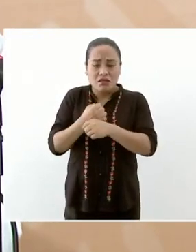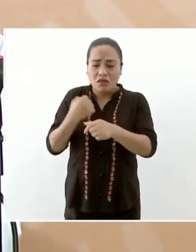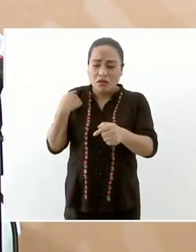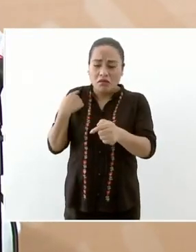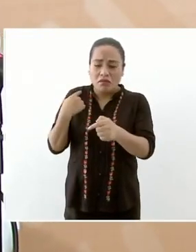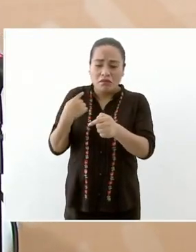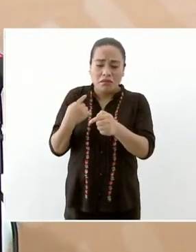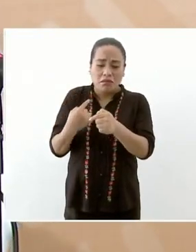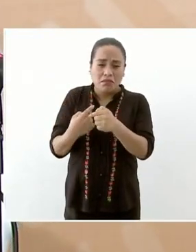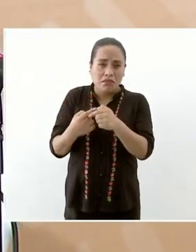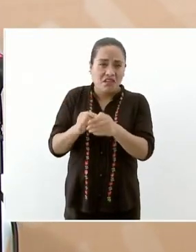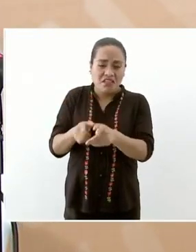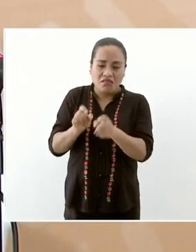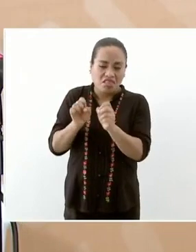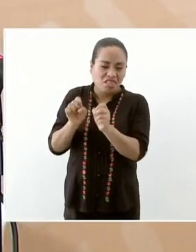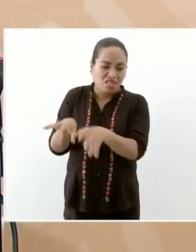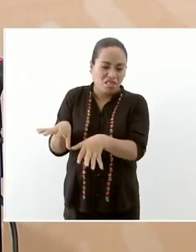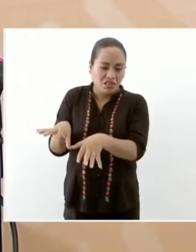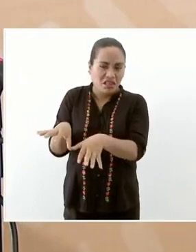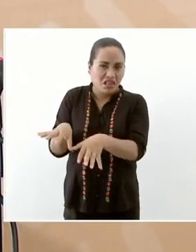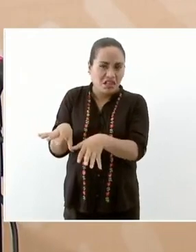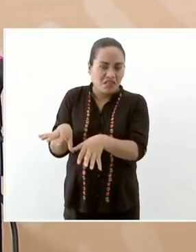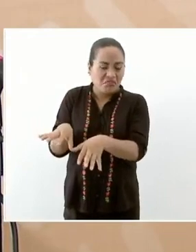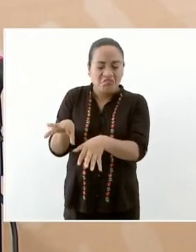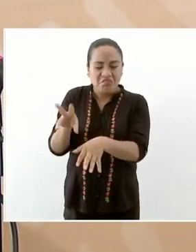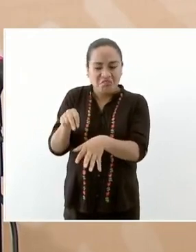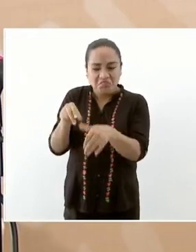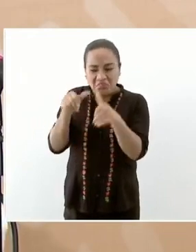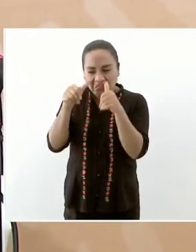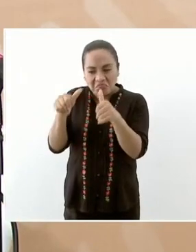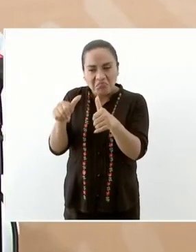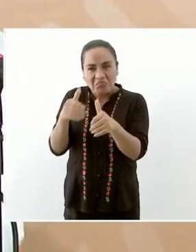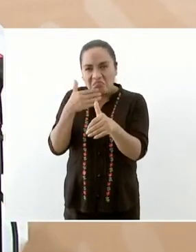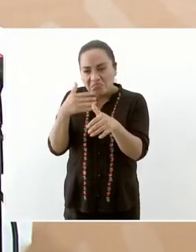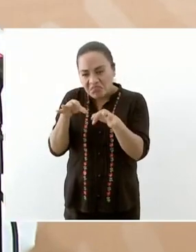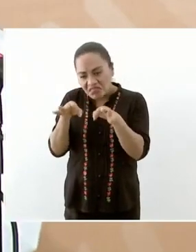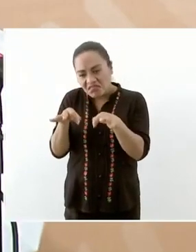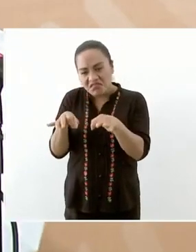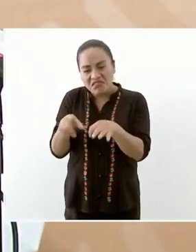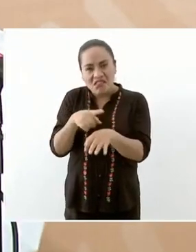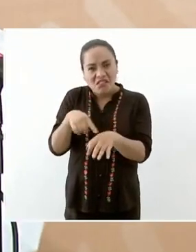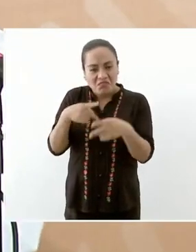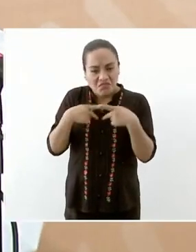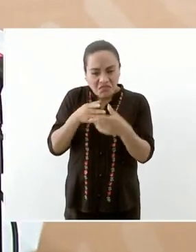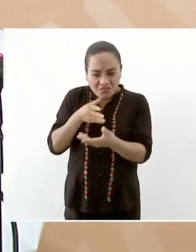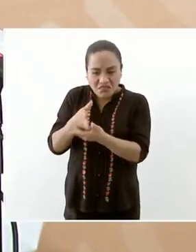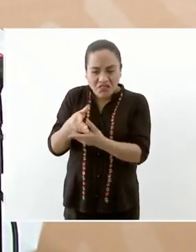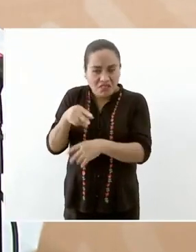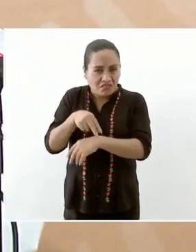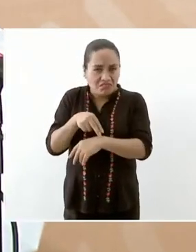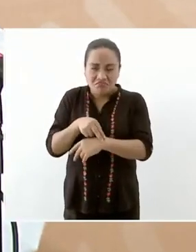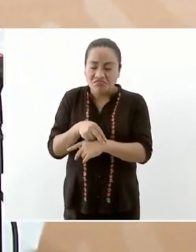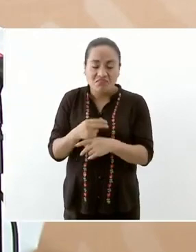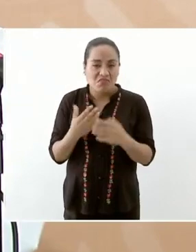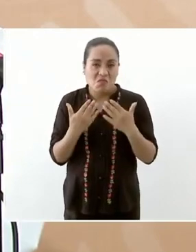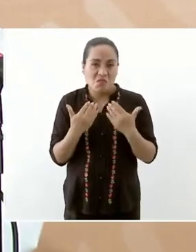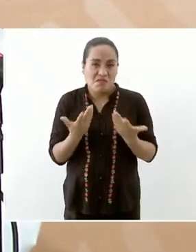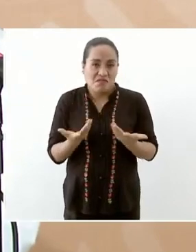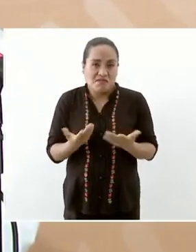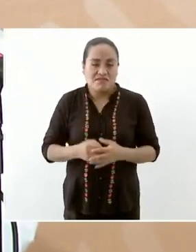y así podría decirles de